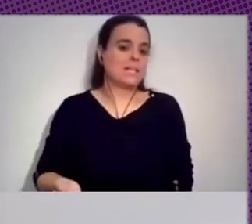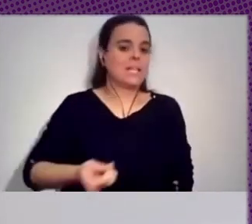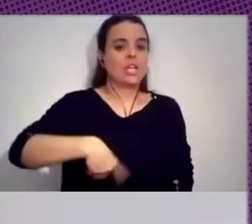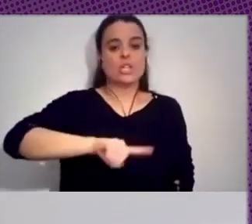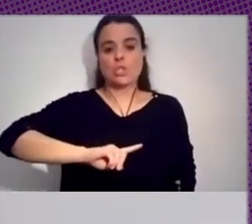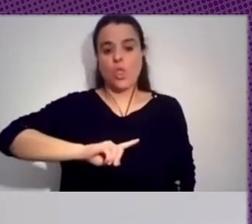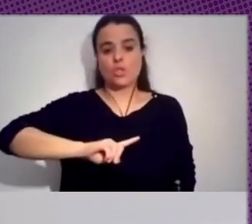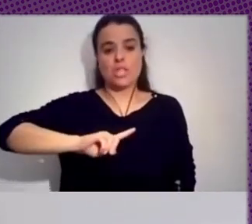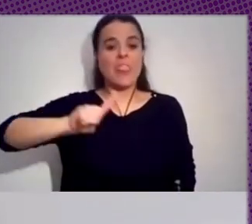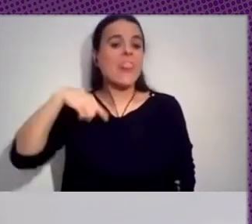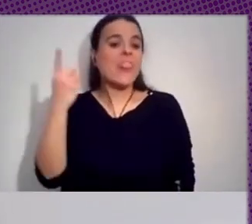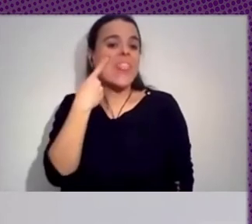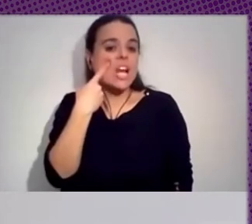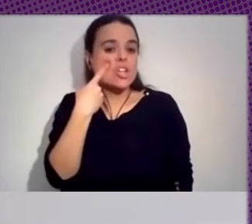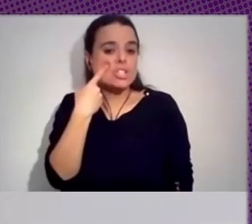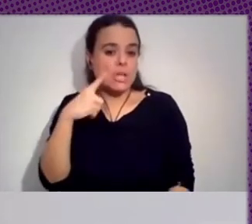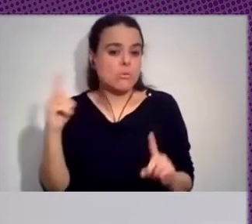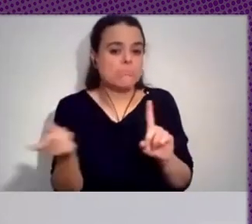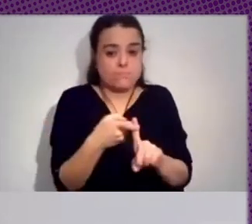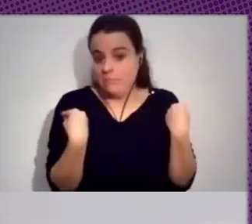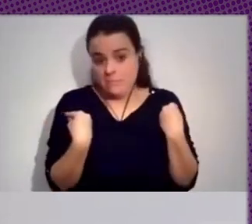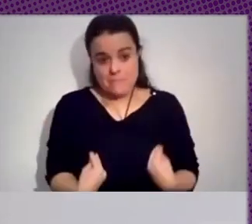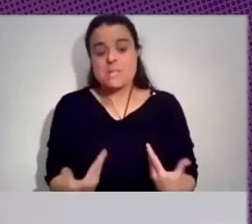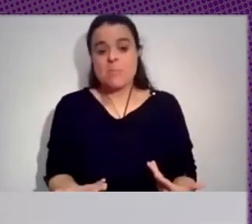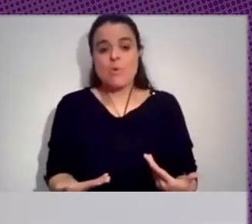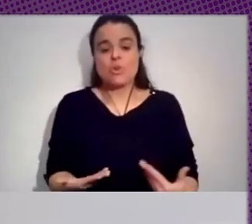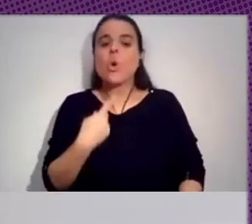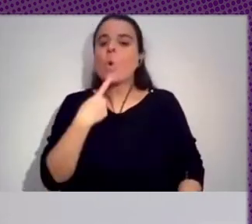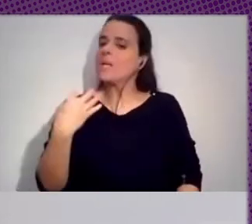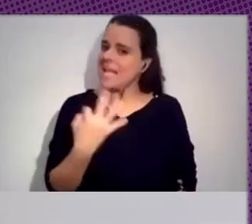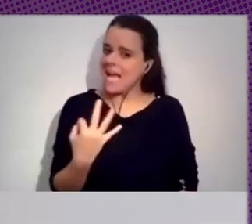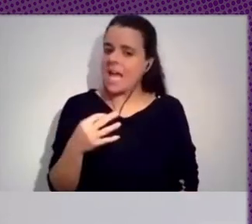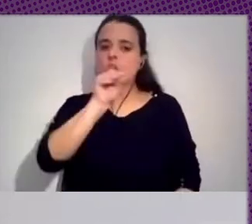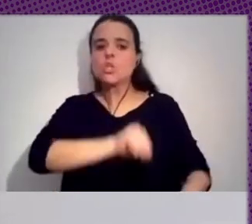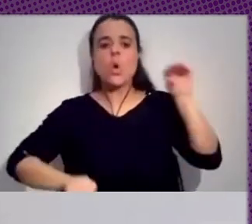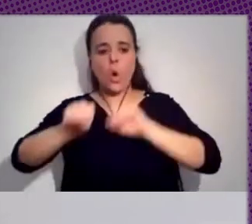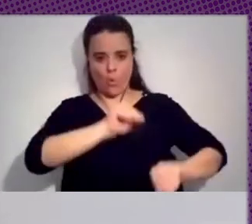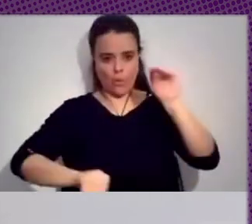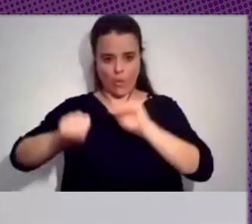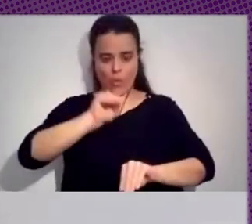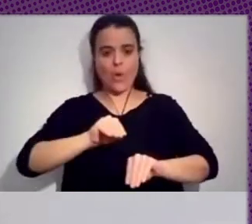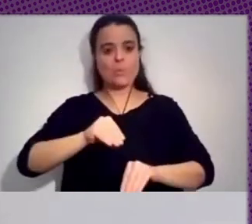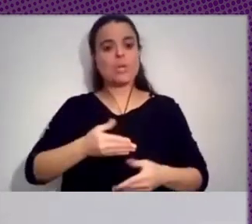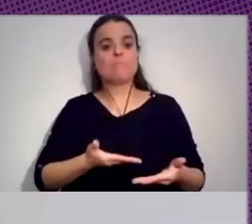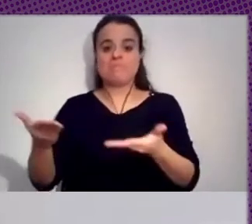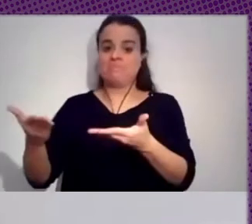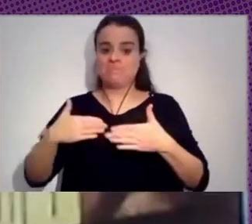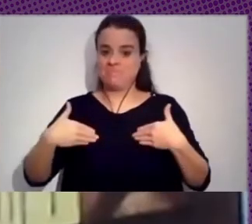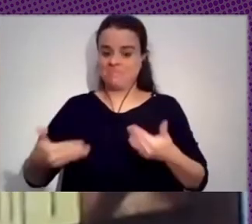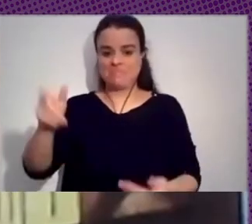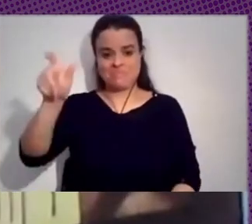diagnóstico y lo que nos cuesta es hacer las propuestas de soluciones. Así que, bueno, Beatriz, te doy la palabra y estamos atentos.